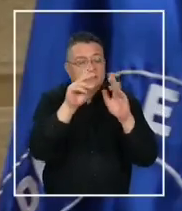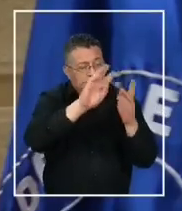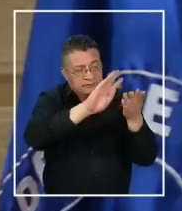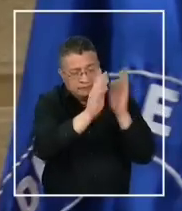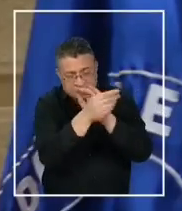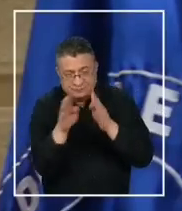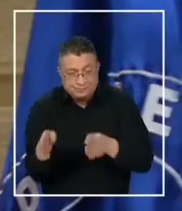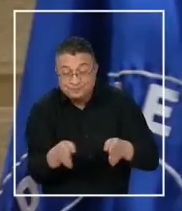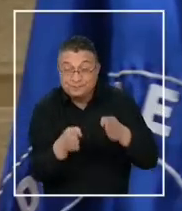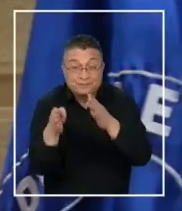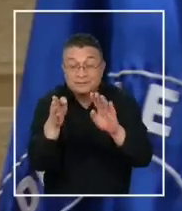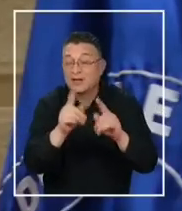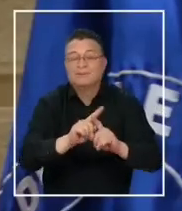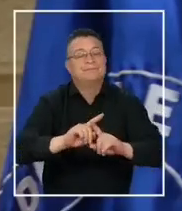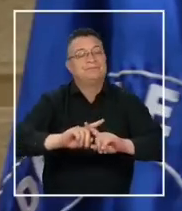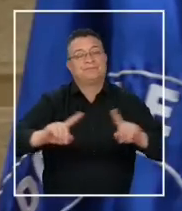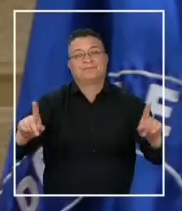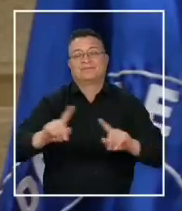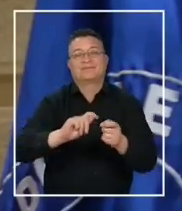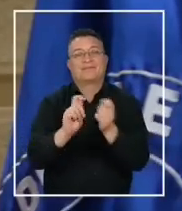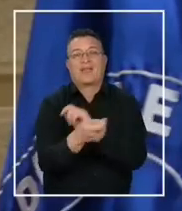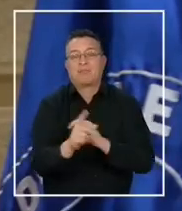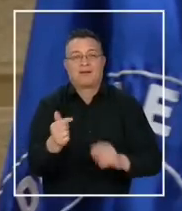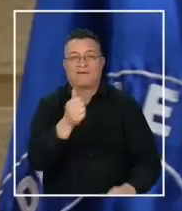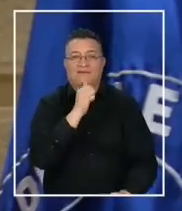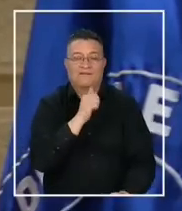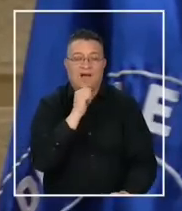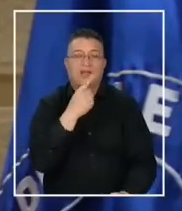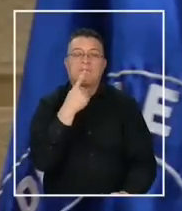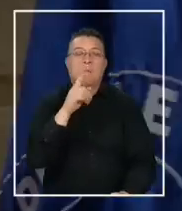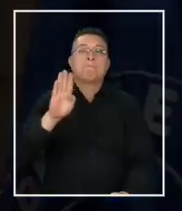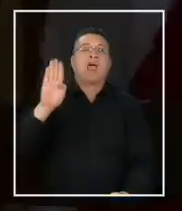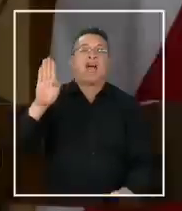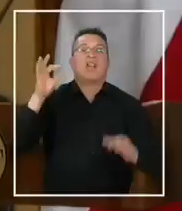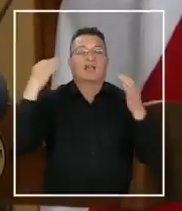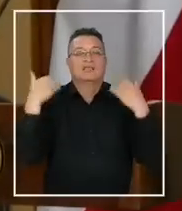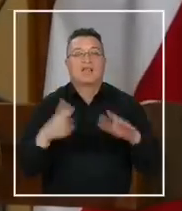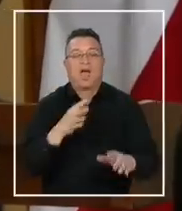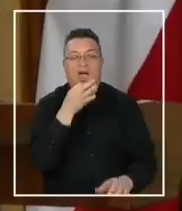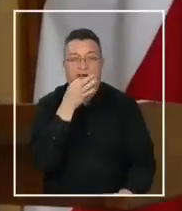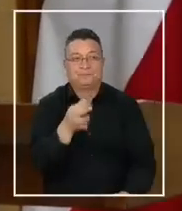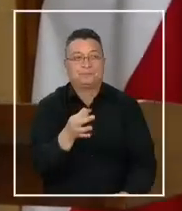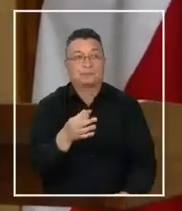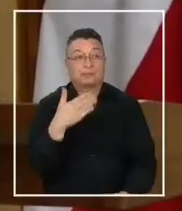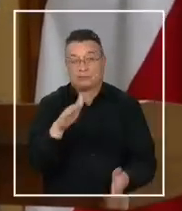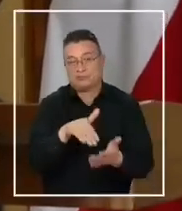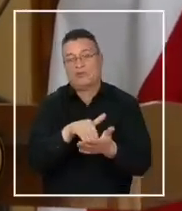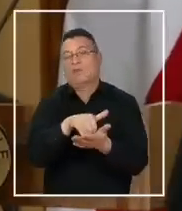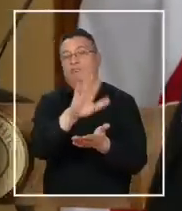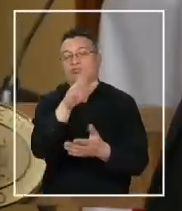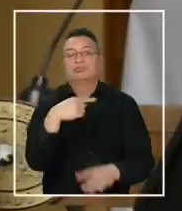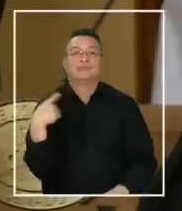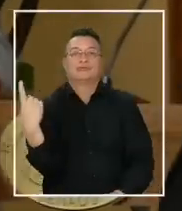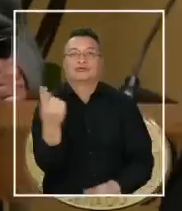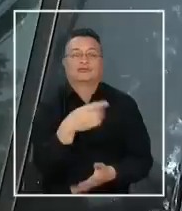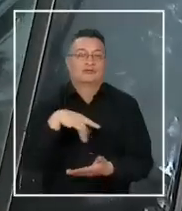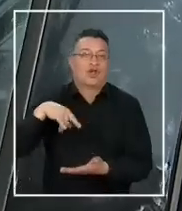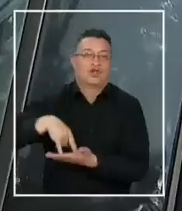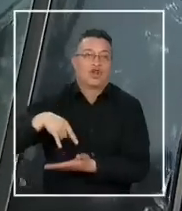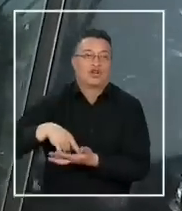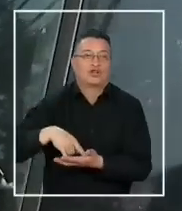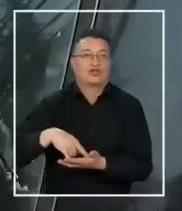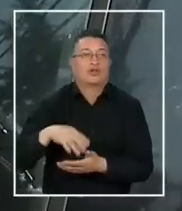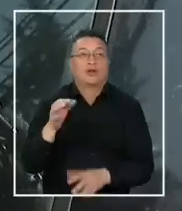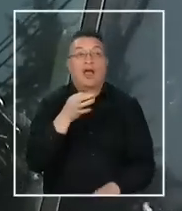hoja de ruta adicional, me parece que es faltar a la palabra empeñada. El rechazo a la propuesta fue transversal en el Congreso y para